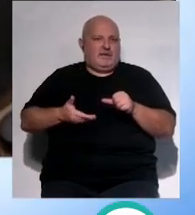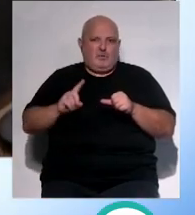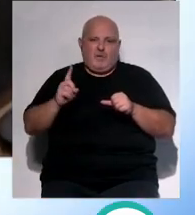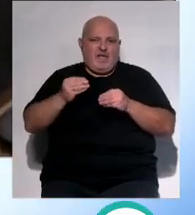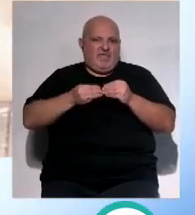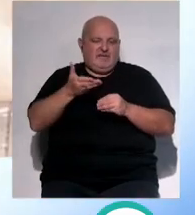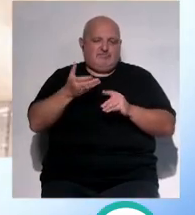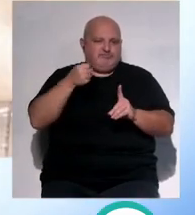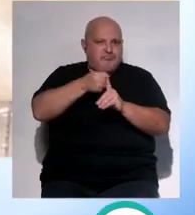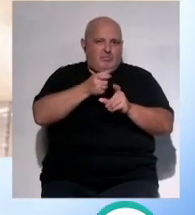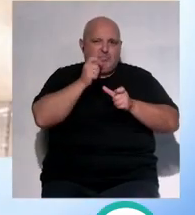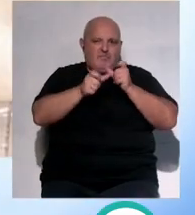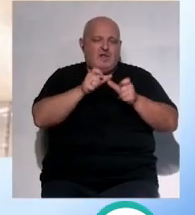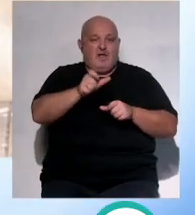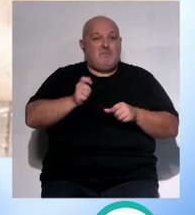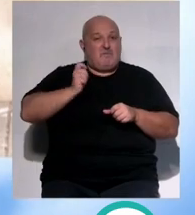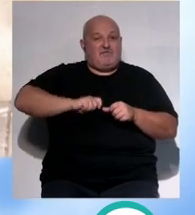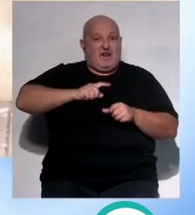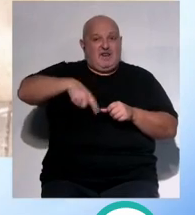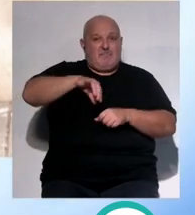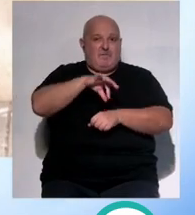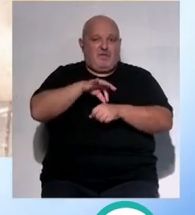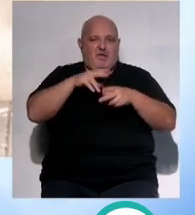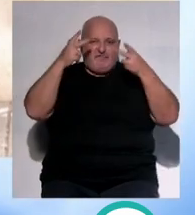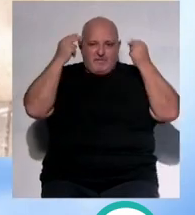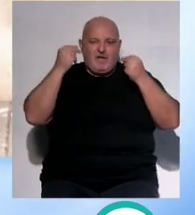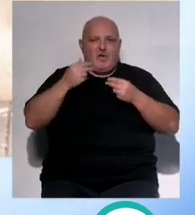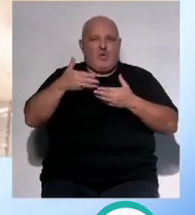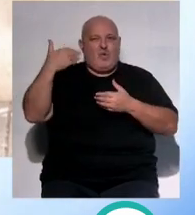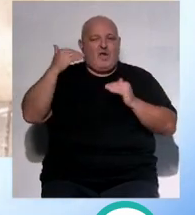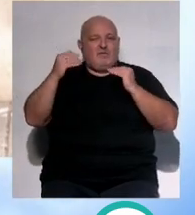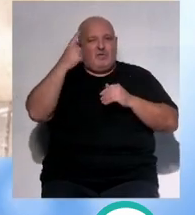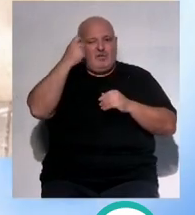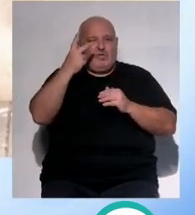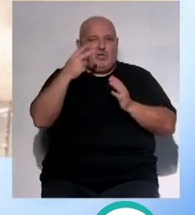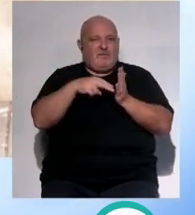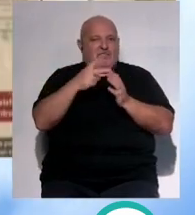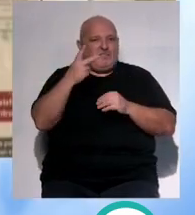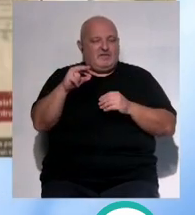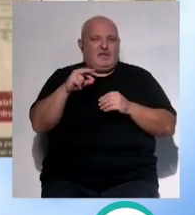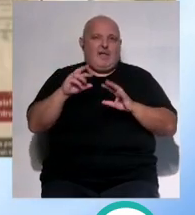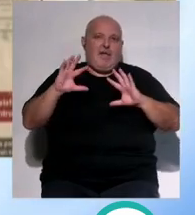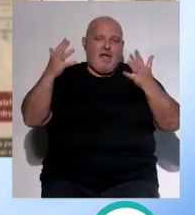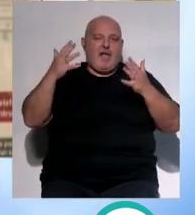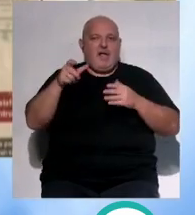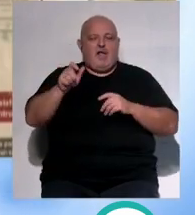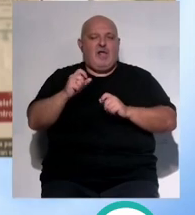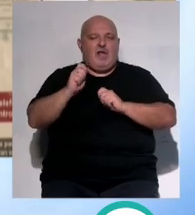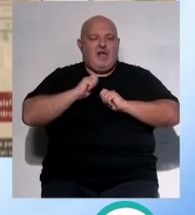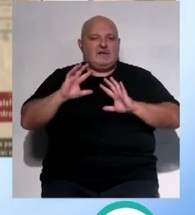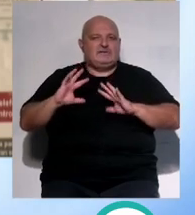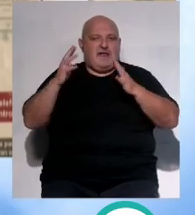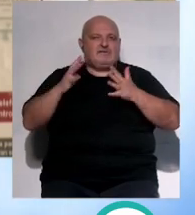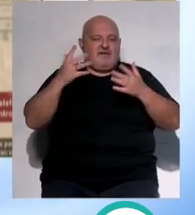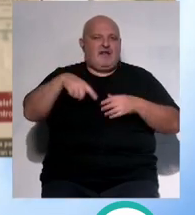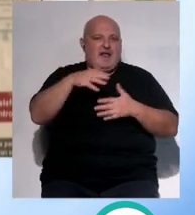esos dos mismos profesionales son los que aplaudimos durante la pandemia a nuestros héroes a los que nos